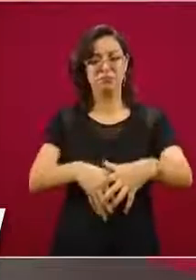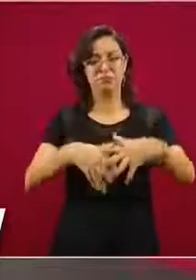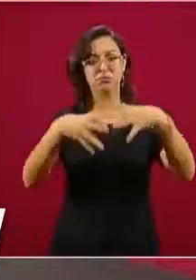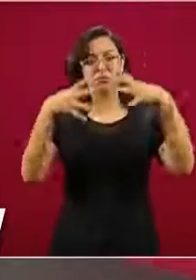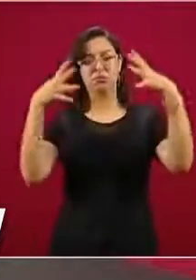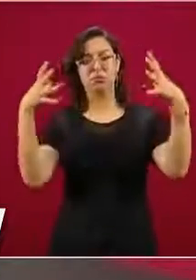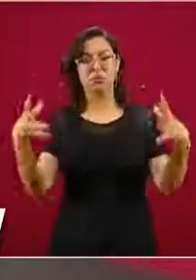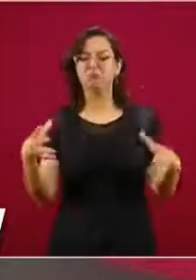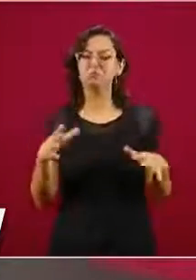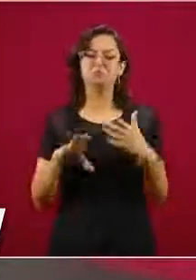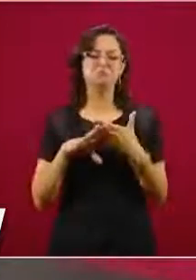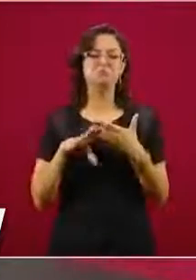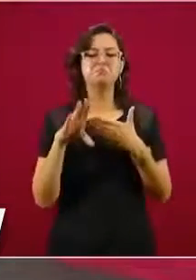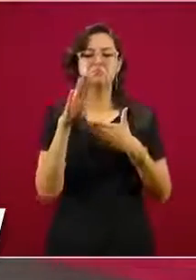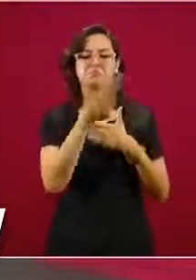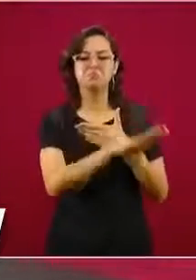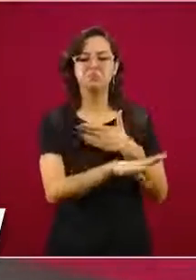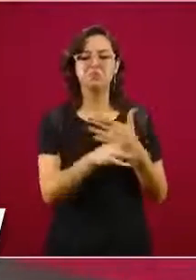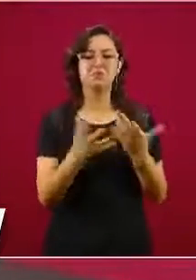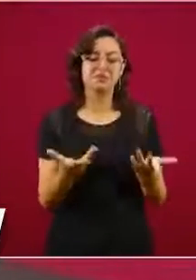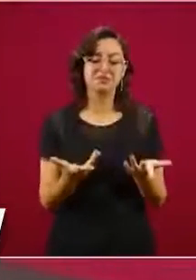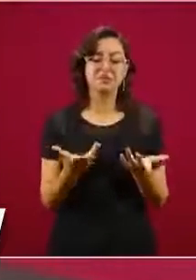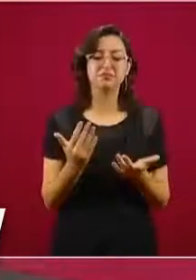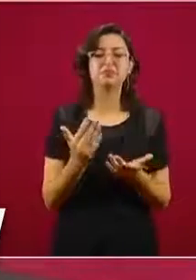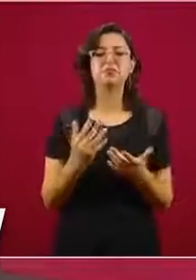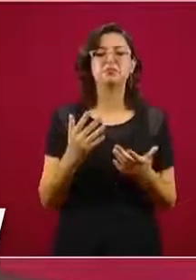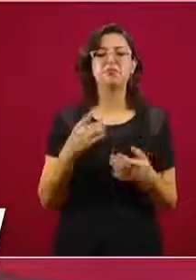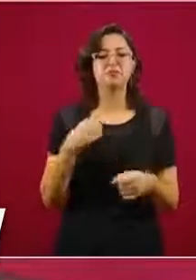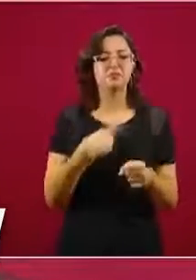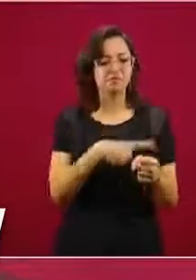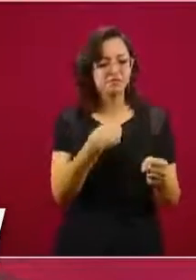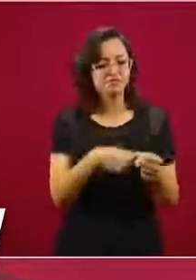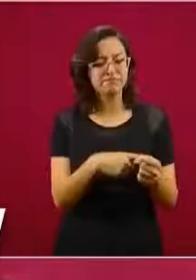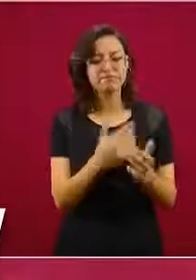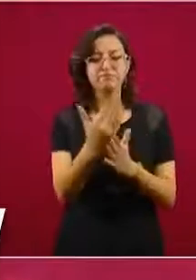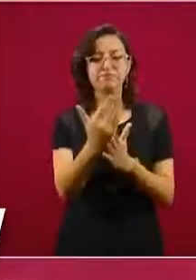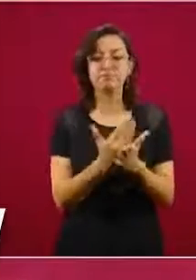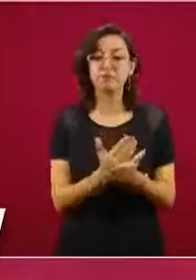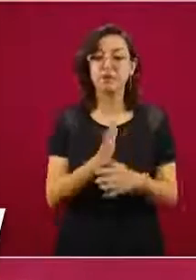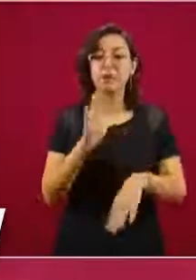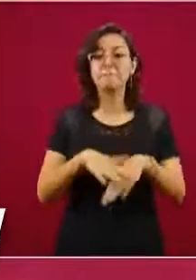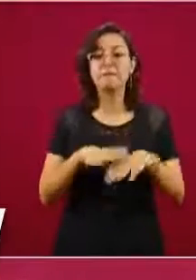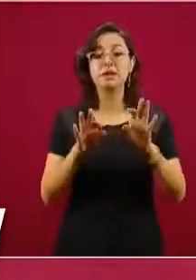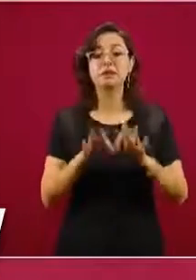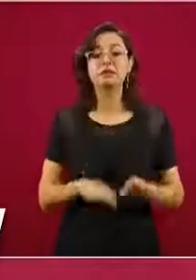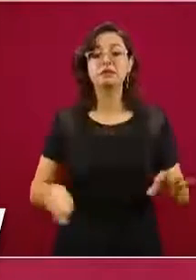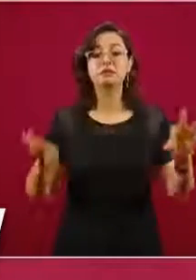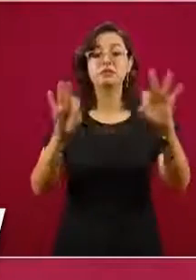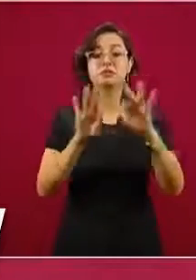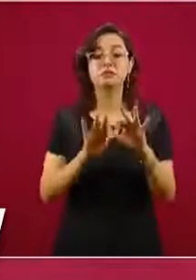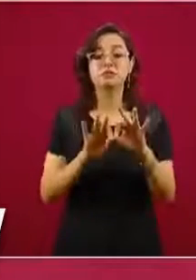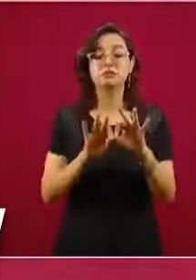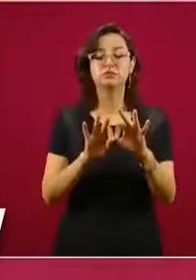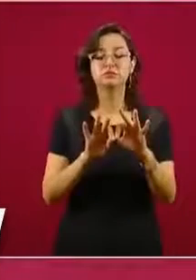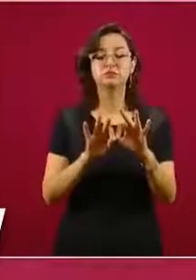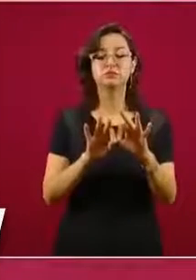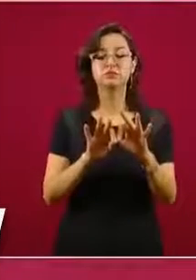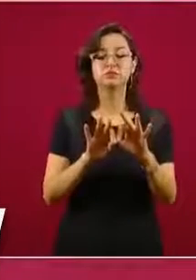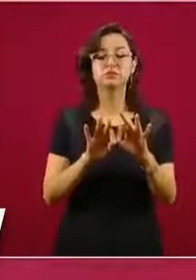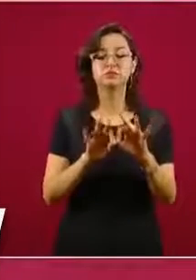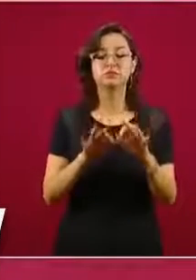menos casos. Y lo más importante de todo, que